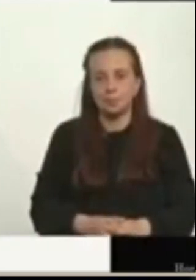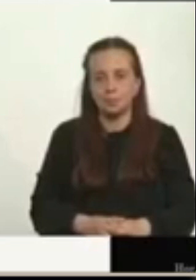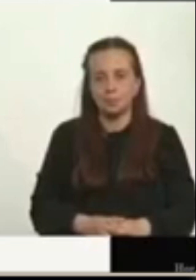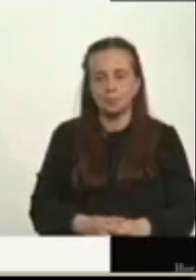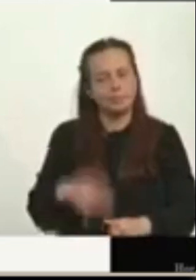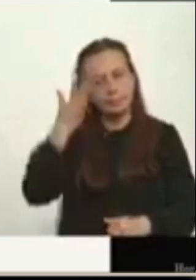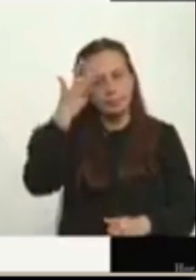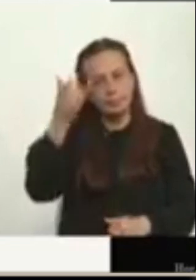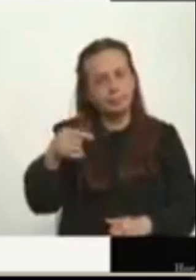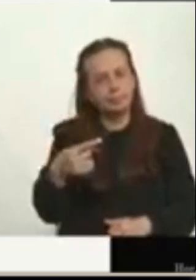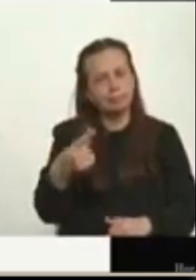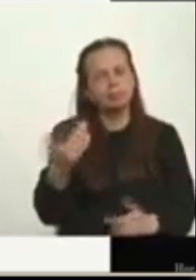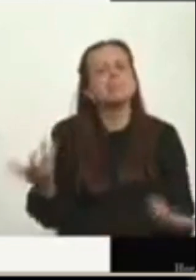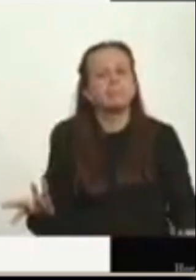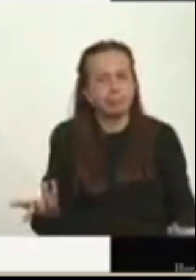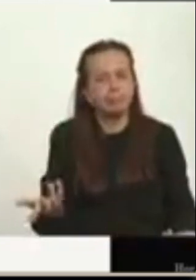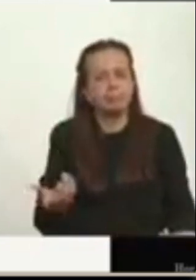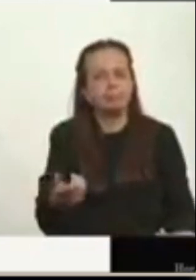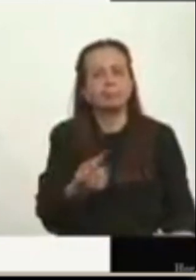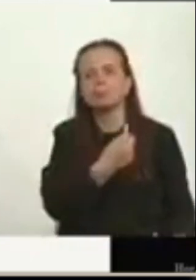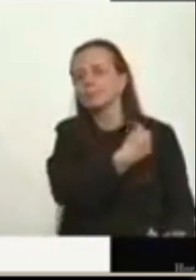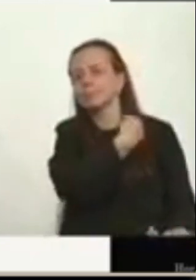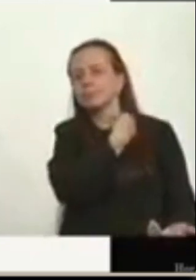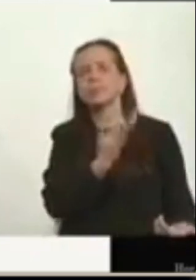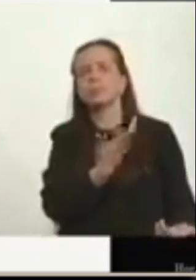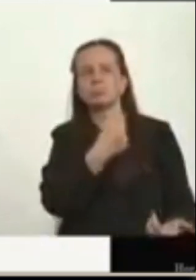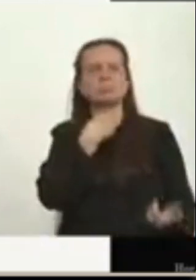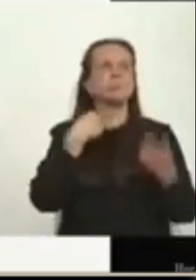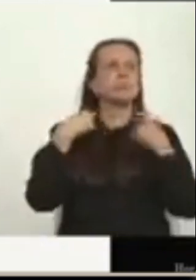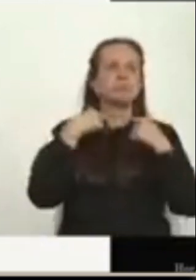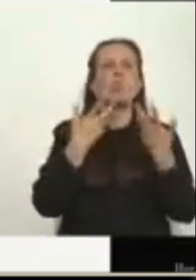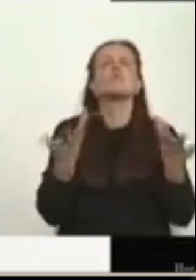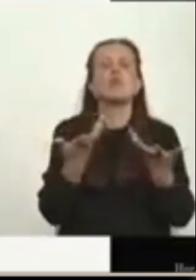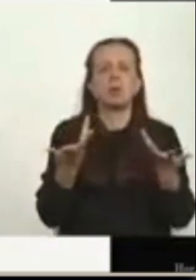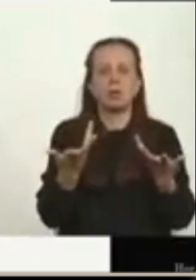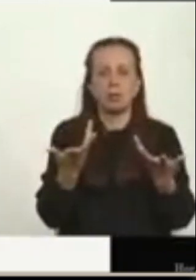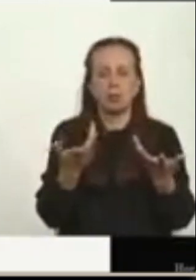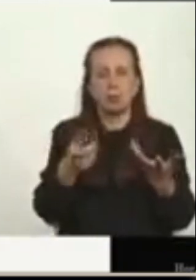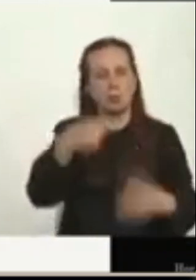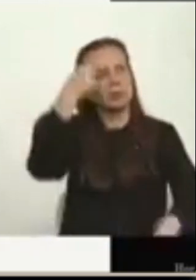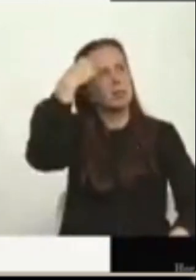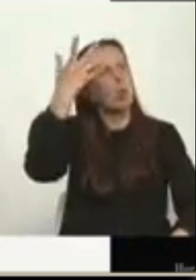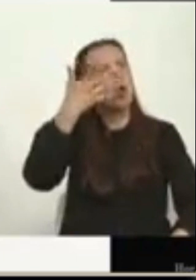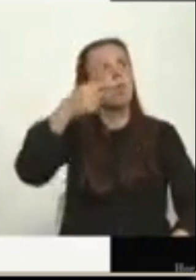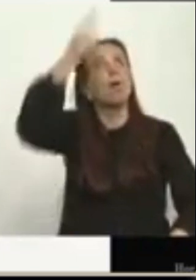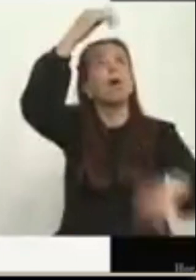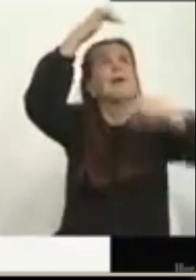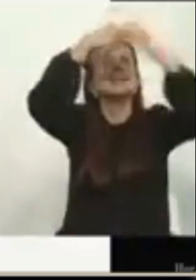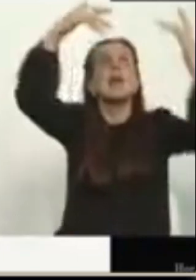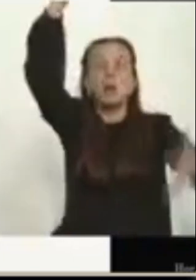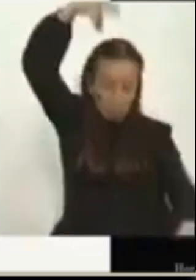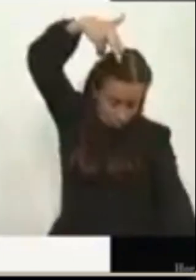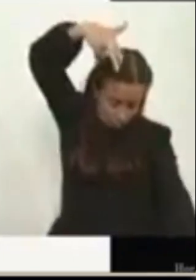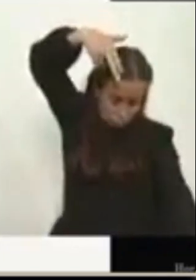¿por qué hay un tiro que entra en el cuello? No puede imaginarse que le dispararon desde el cielo.